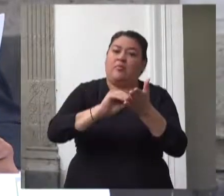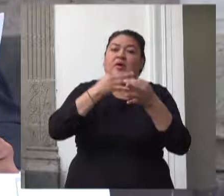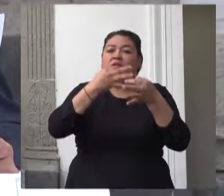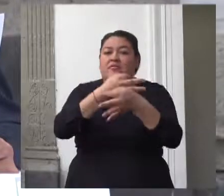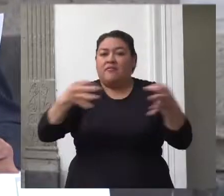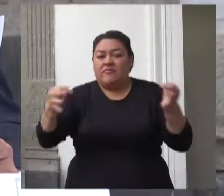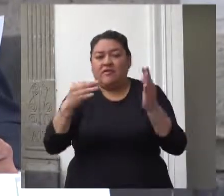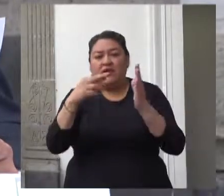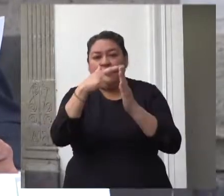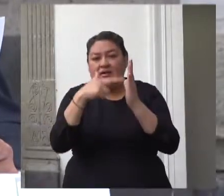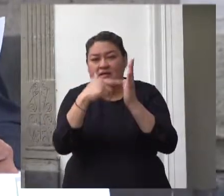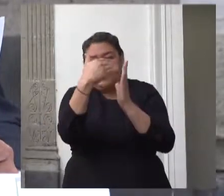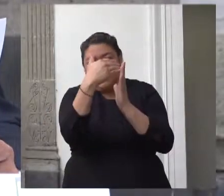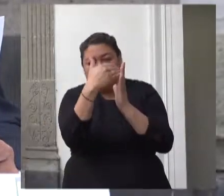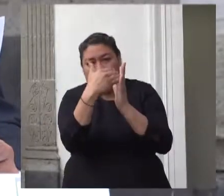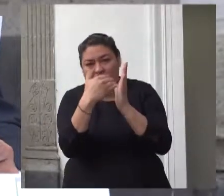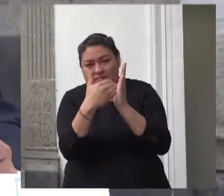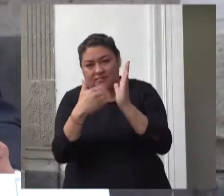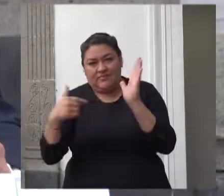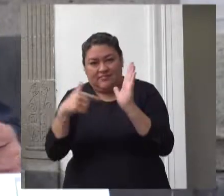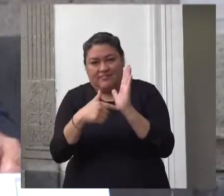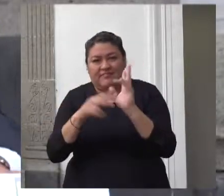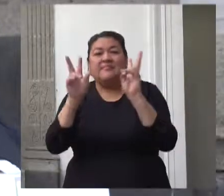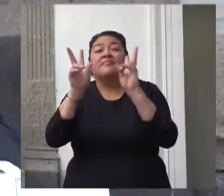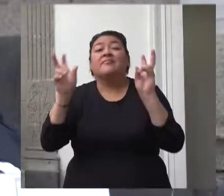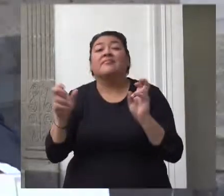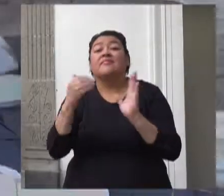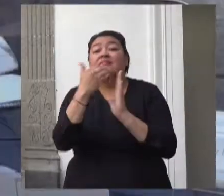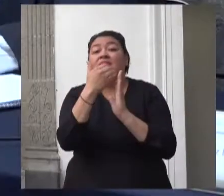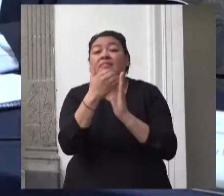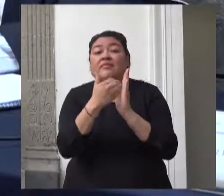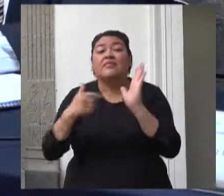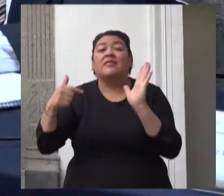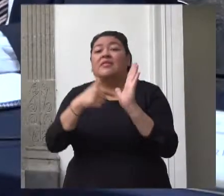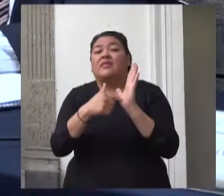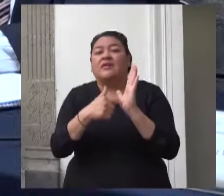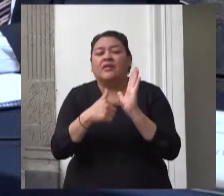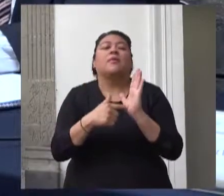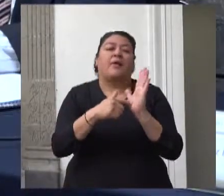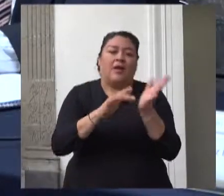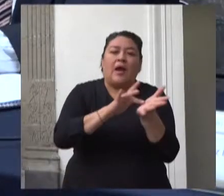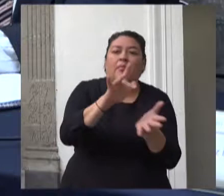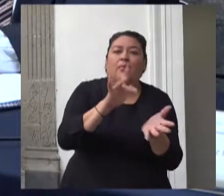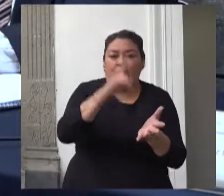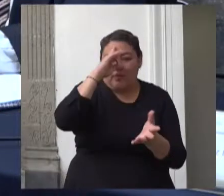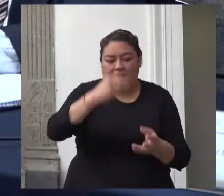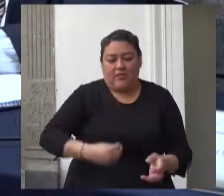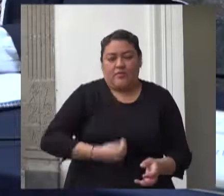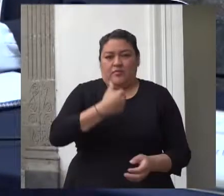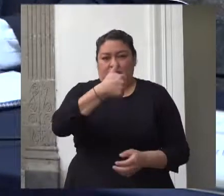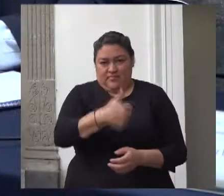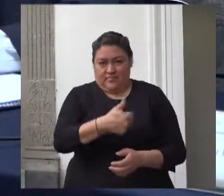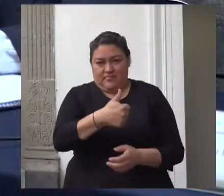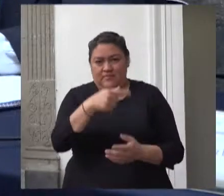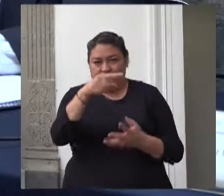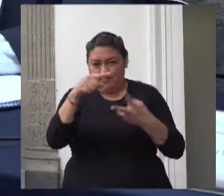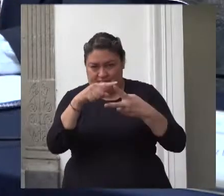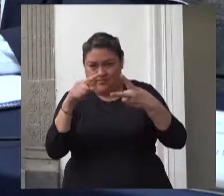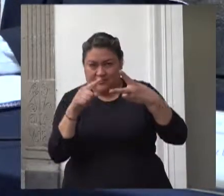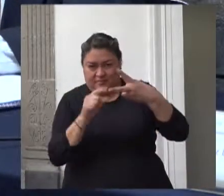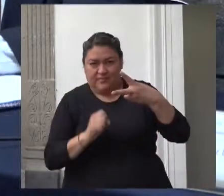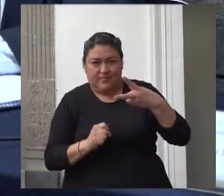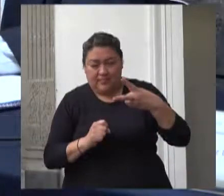de reglas de operación ahora del programa de apoyo al bienestar en su dictamen